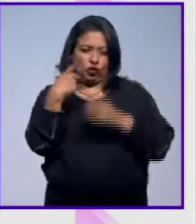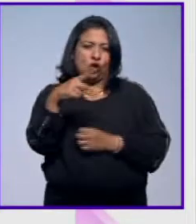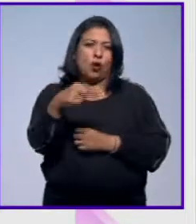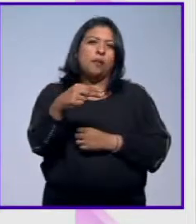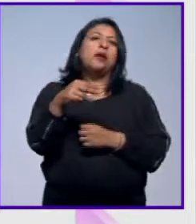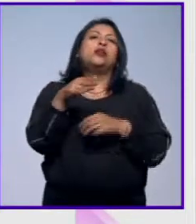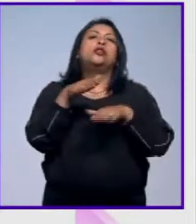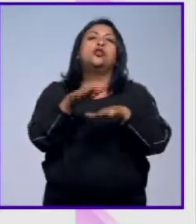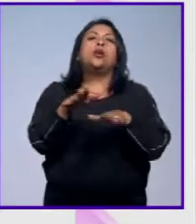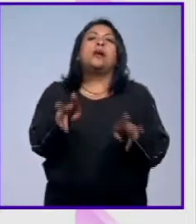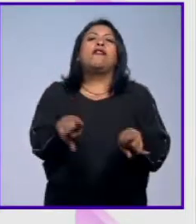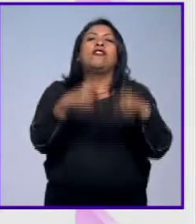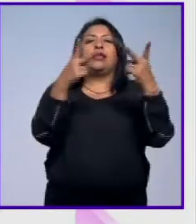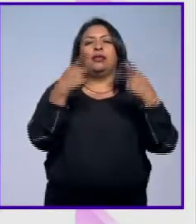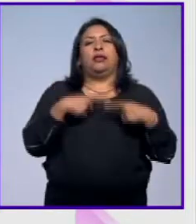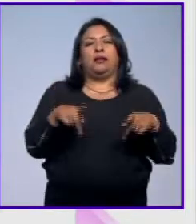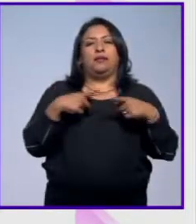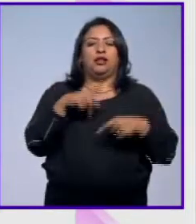sobre la trata de personas.